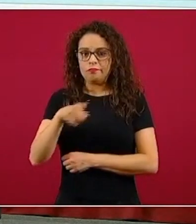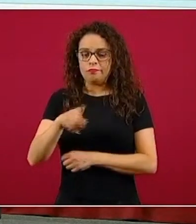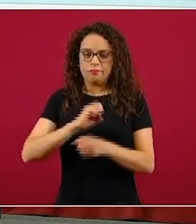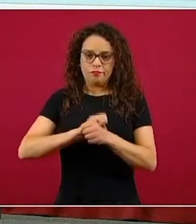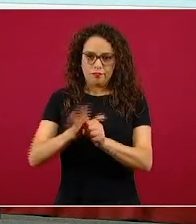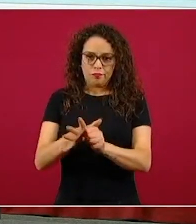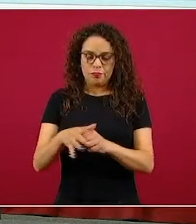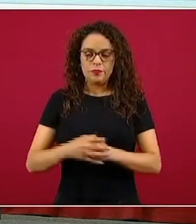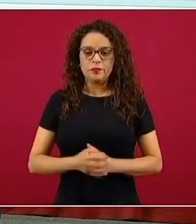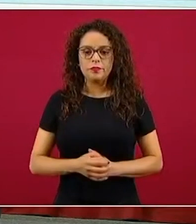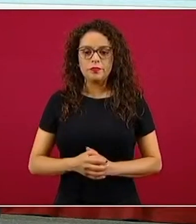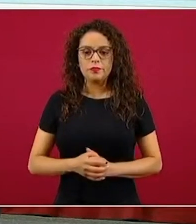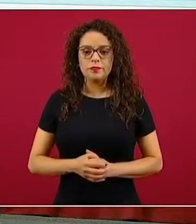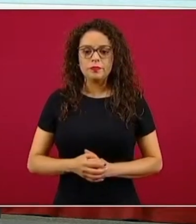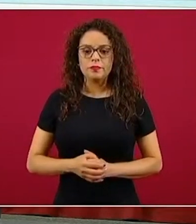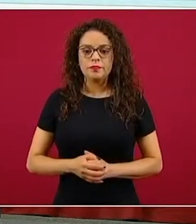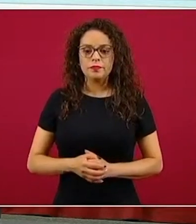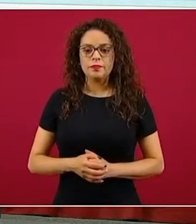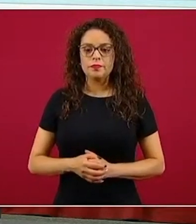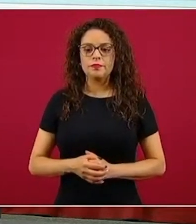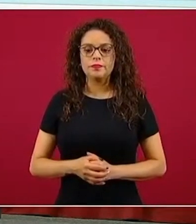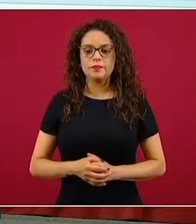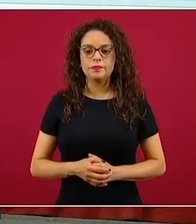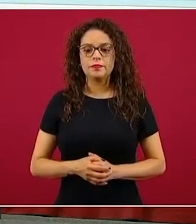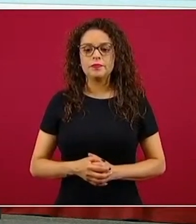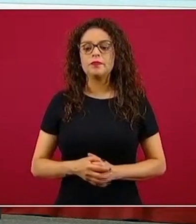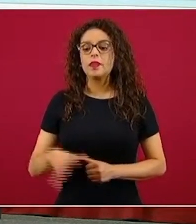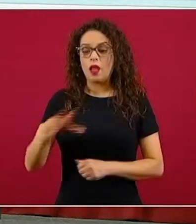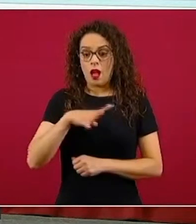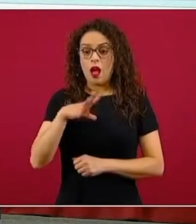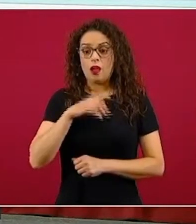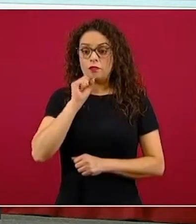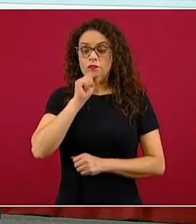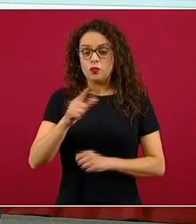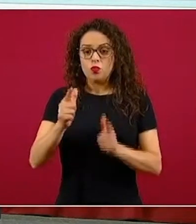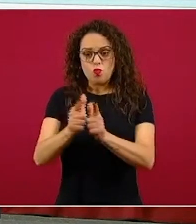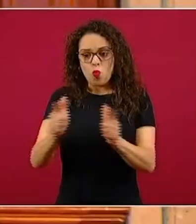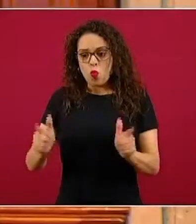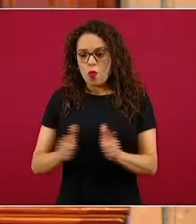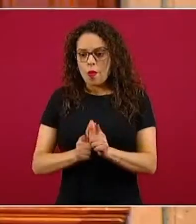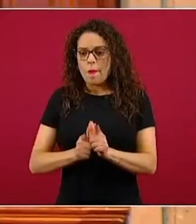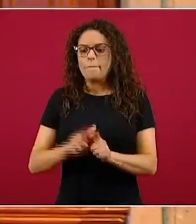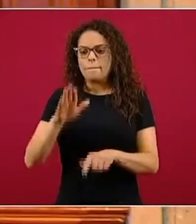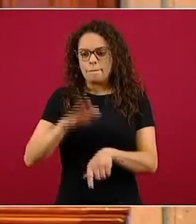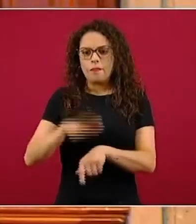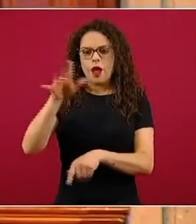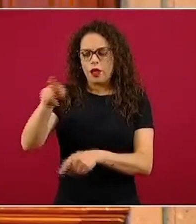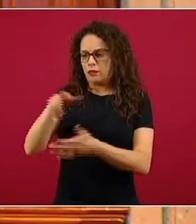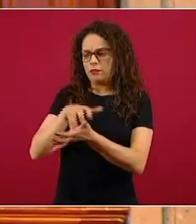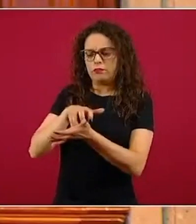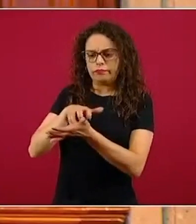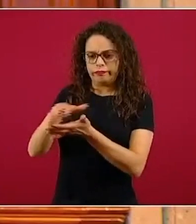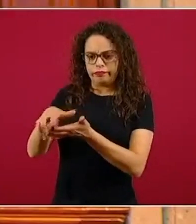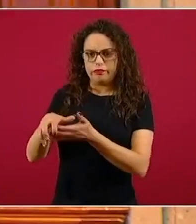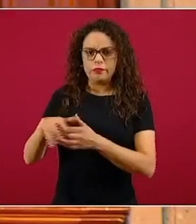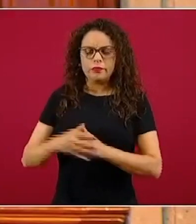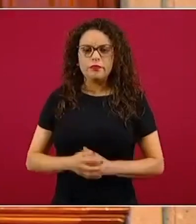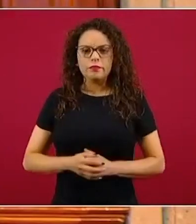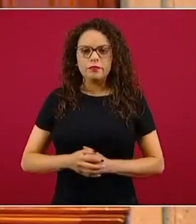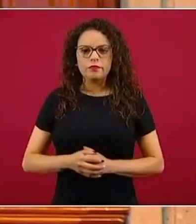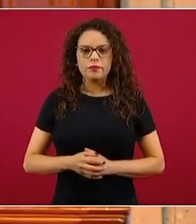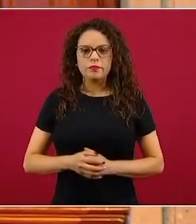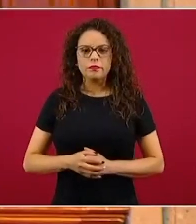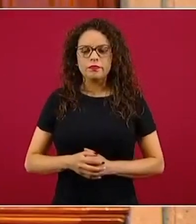enfermedad. Siempre vemos también un grupo que de hecho es el mayor que tenemos en la distribución de todas estas